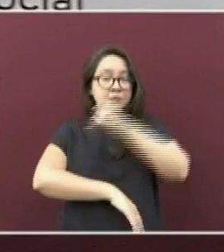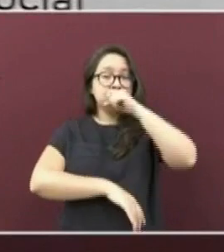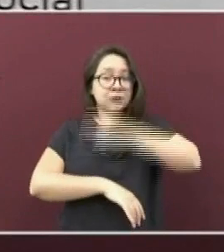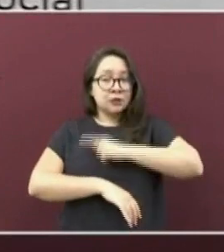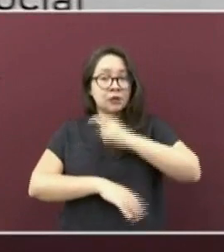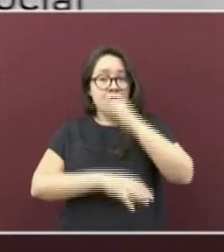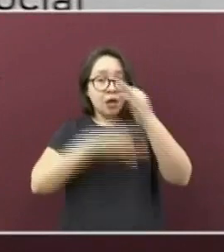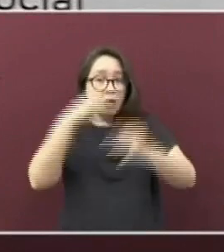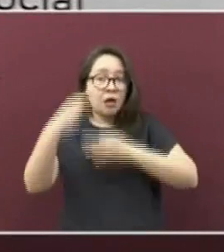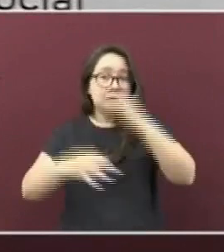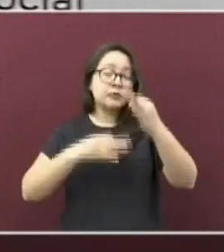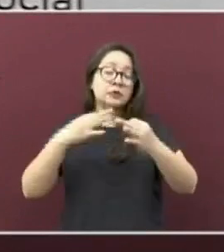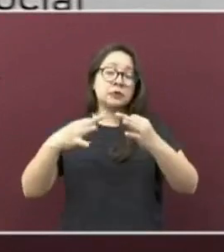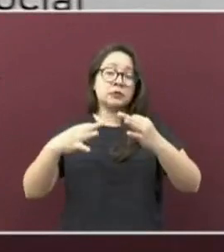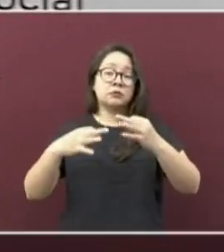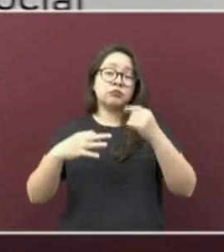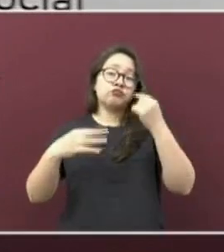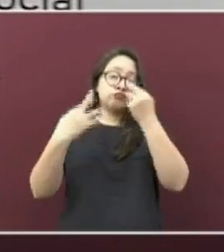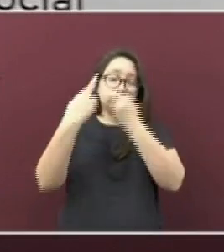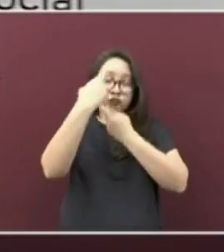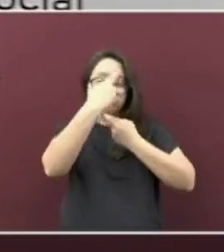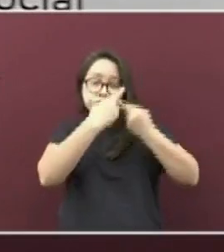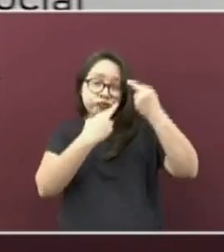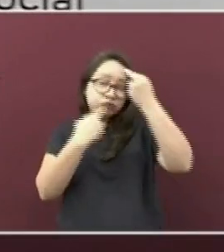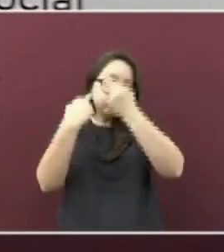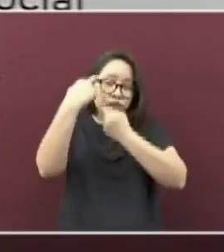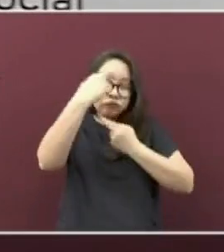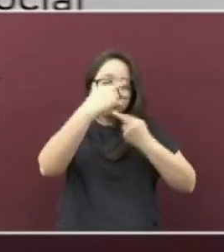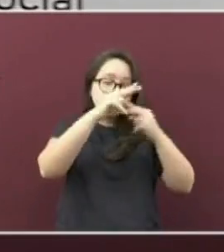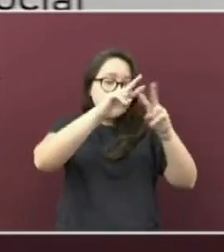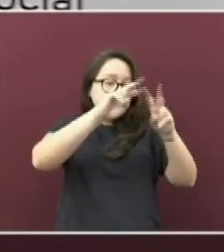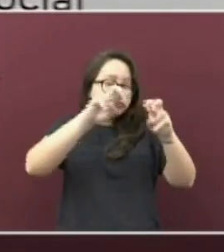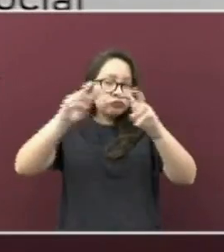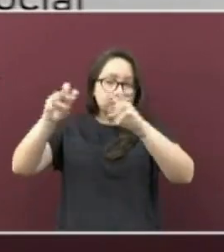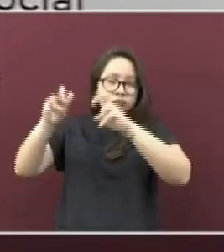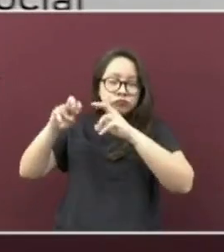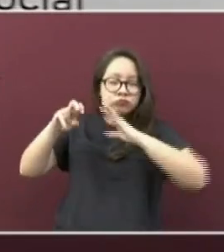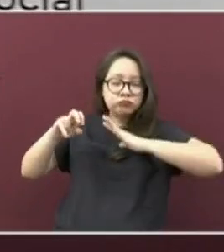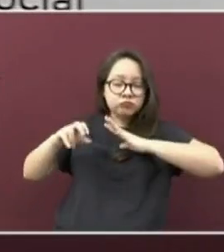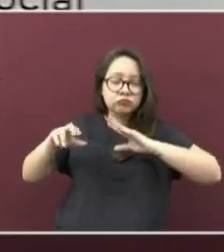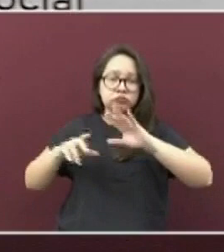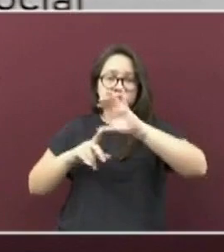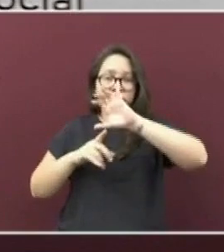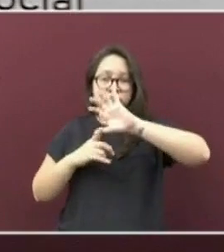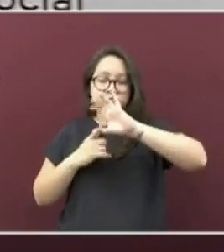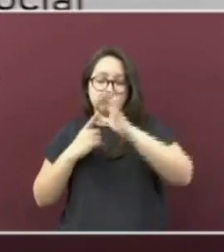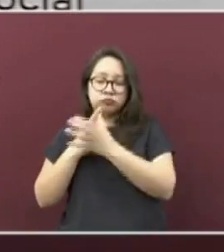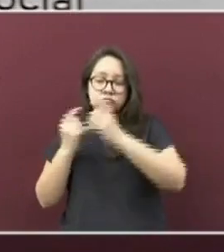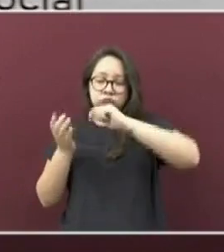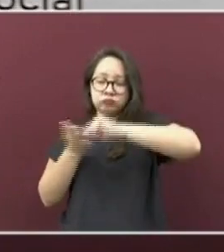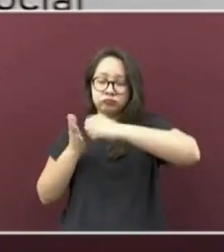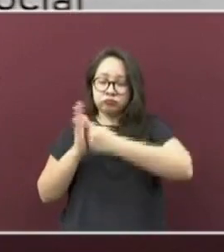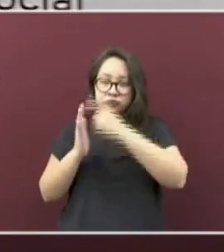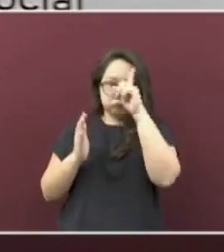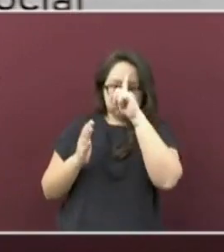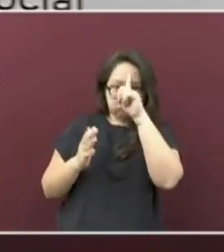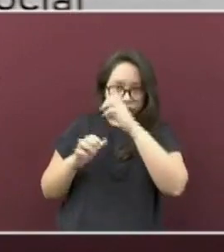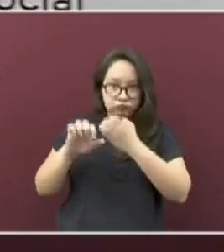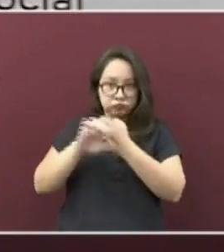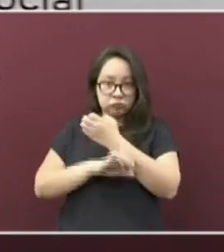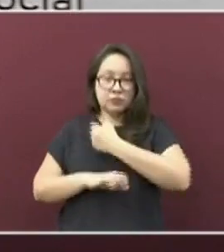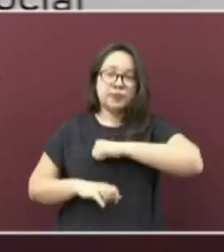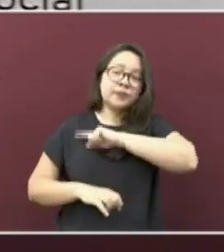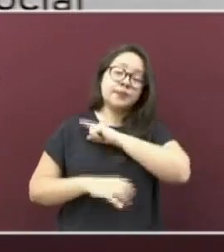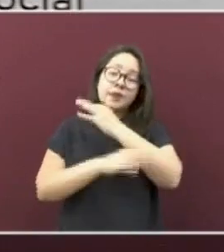informamos que como resultado del análisis de los indicadores, el Comité Técnico del Consejo Estatal de Salud anuncia